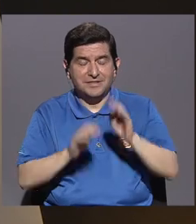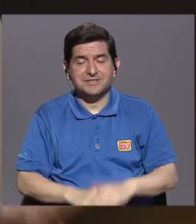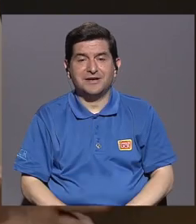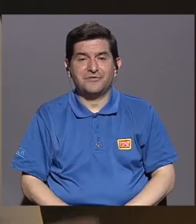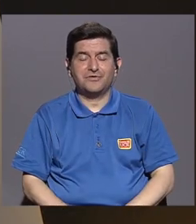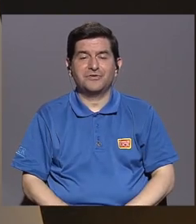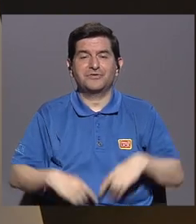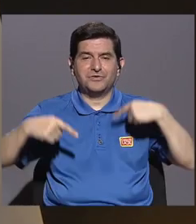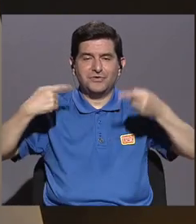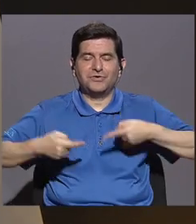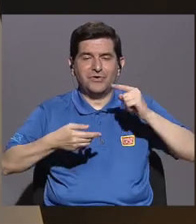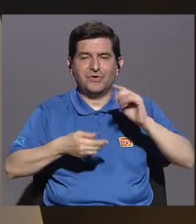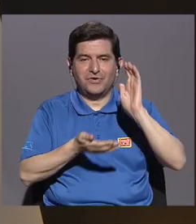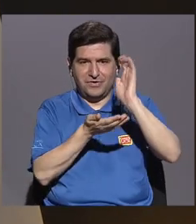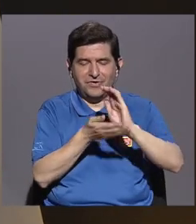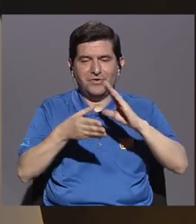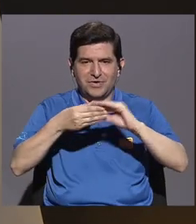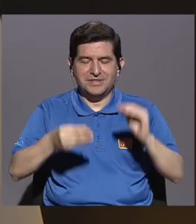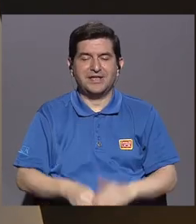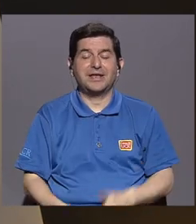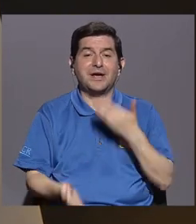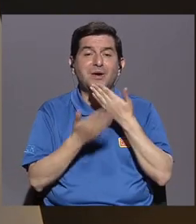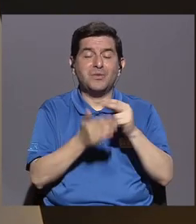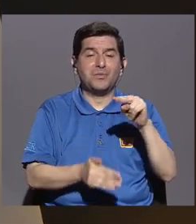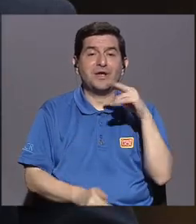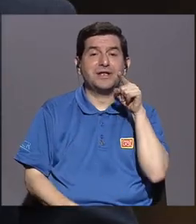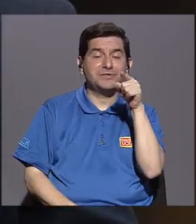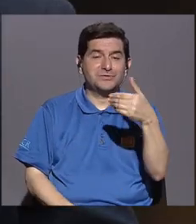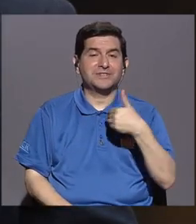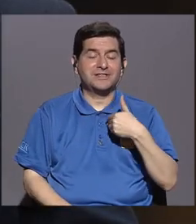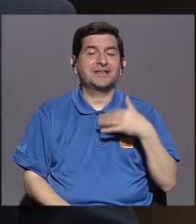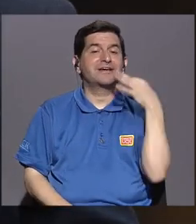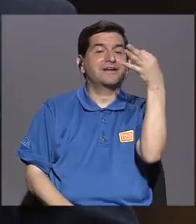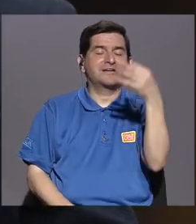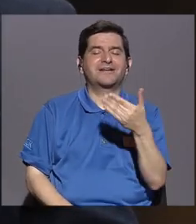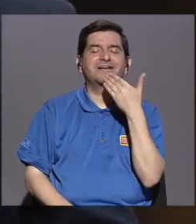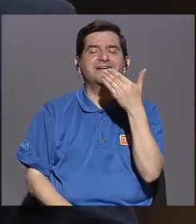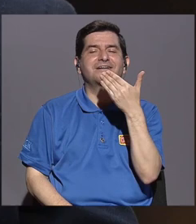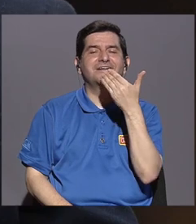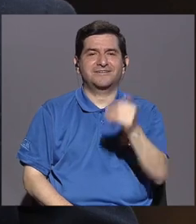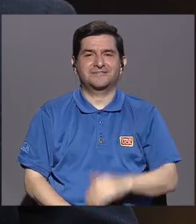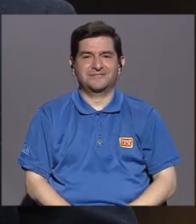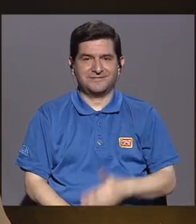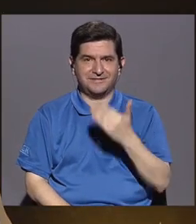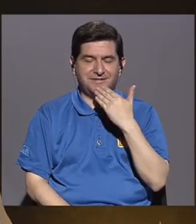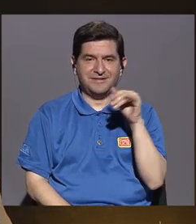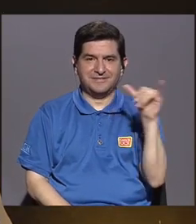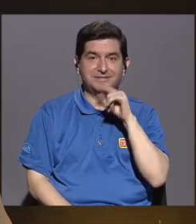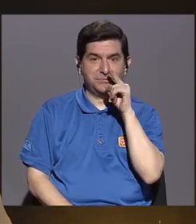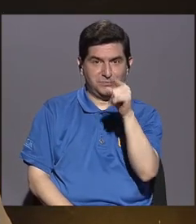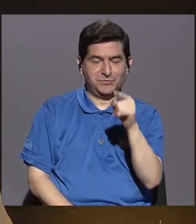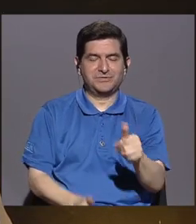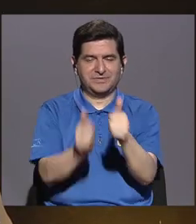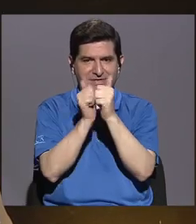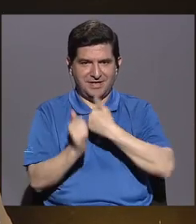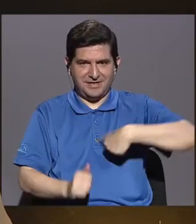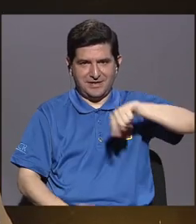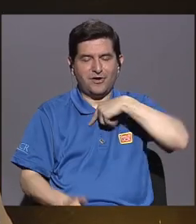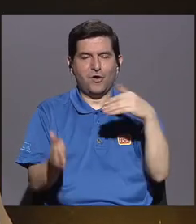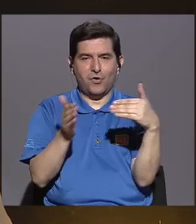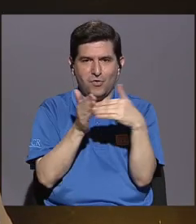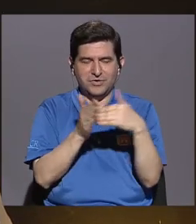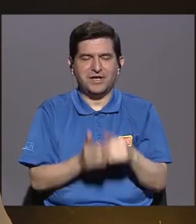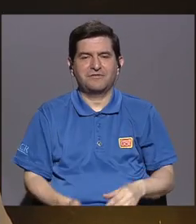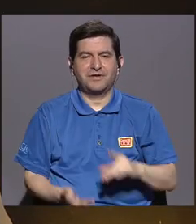carretica. Ojalá que tengamos muchas buenas nuevas de ustedes pronto. Muchísimas gracias, Zezanne. Y muchas gracias también a ustedes por acompañarnos